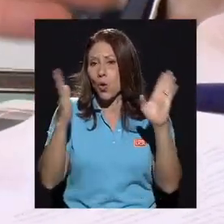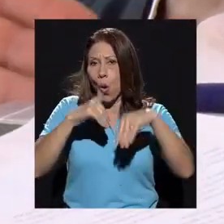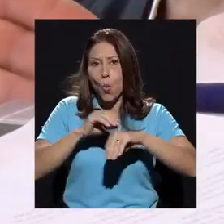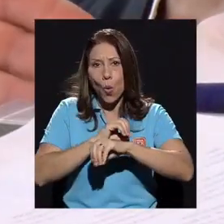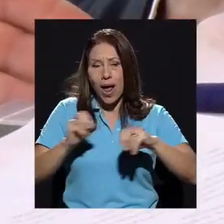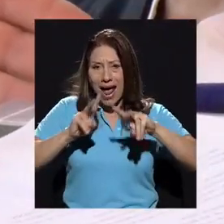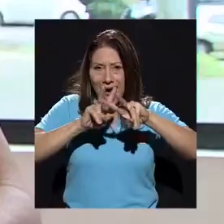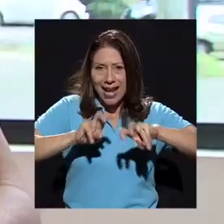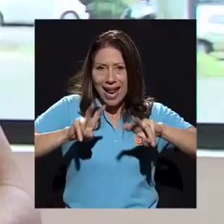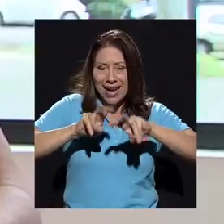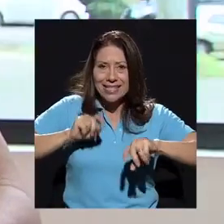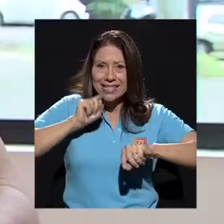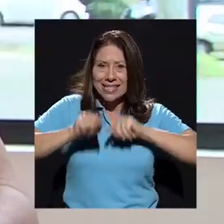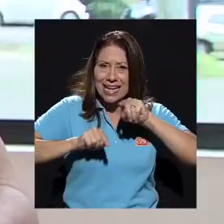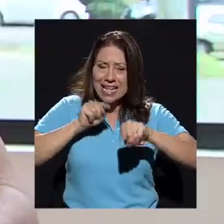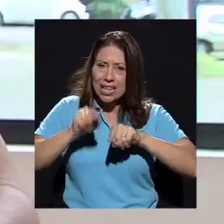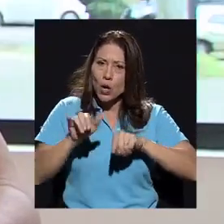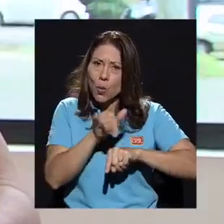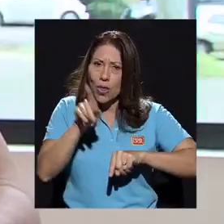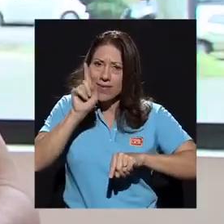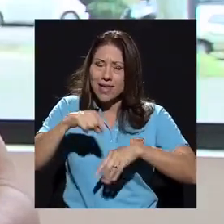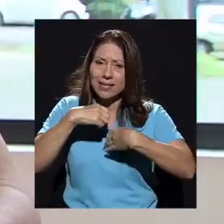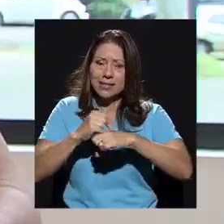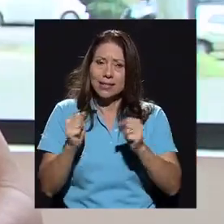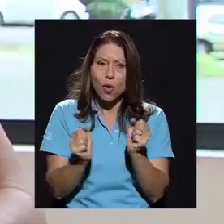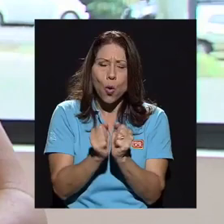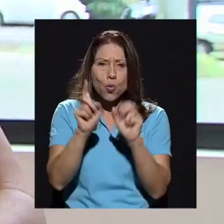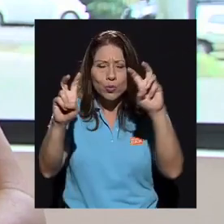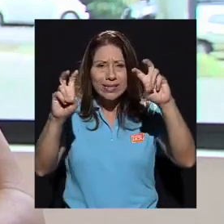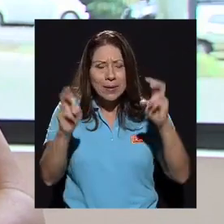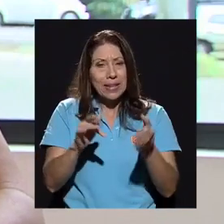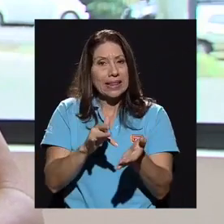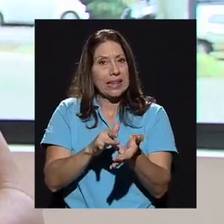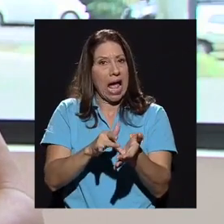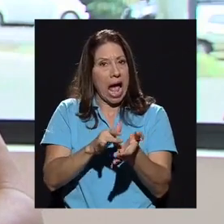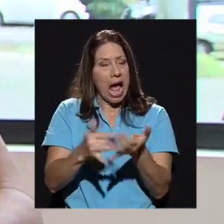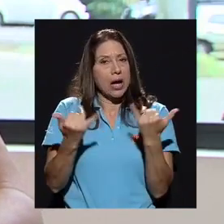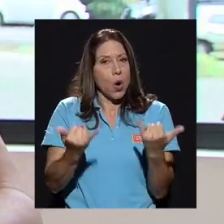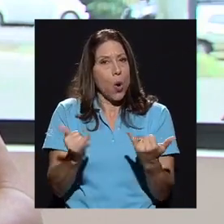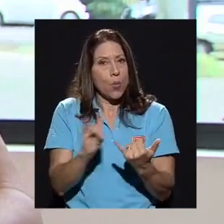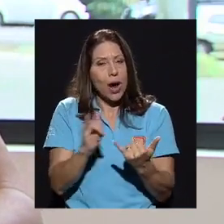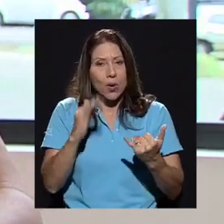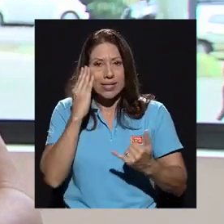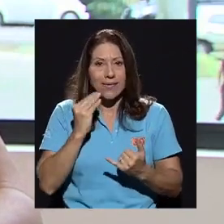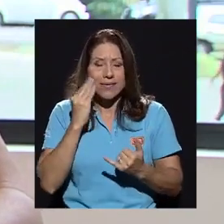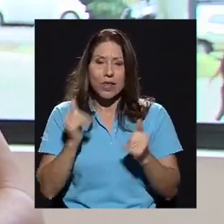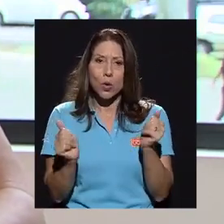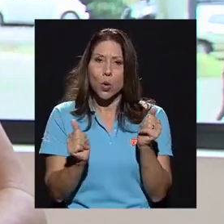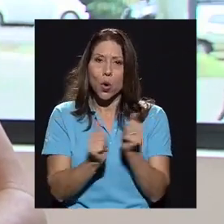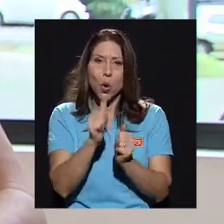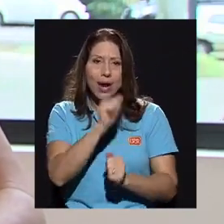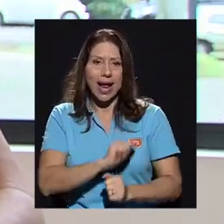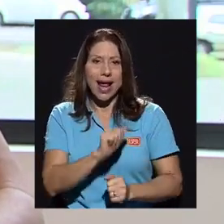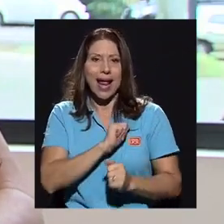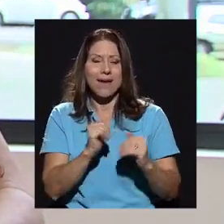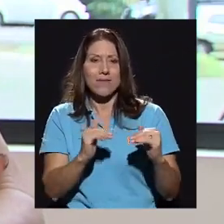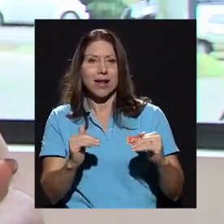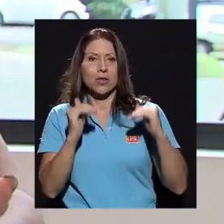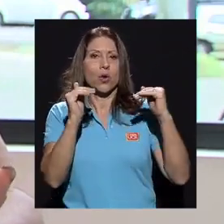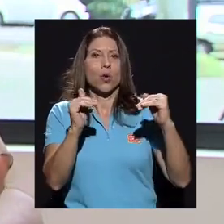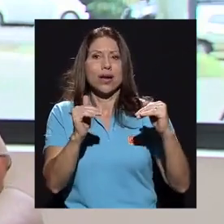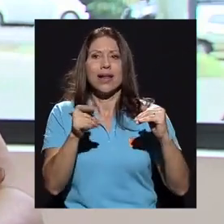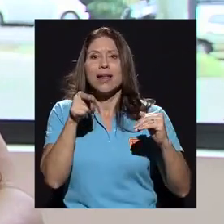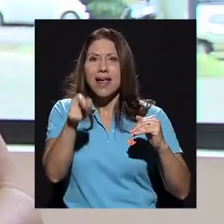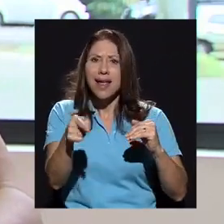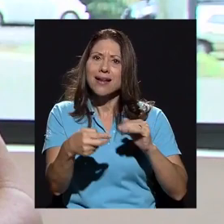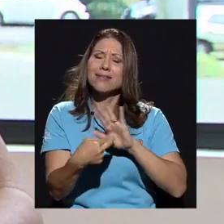análisis crítico como tenía que ser en una situación tan delicada como la que estamos viviendo con el rector que al final de cuentas